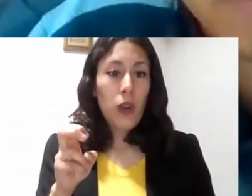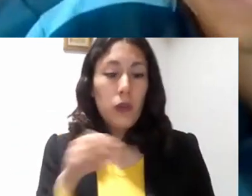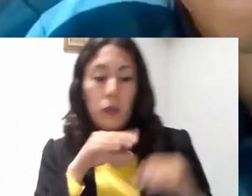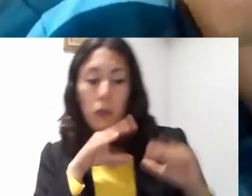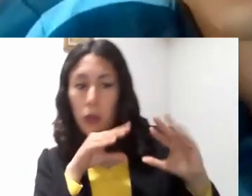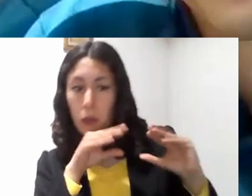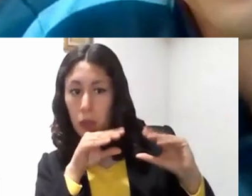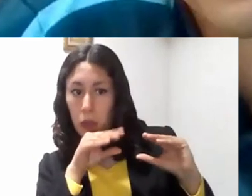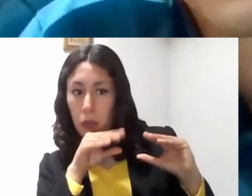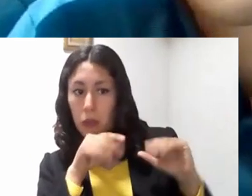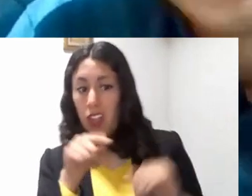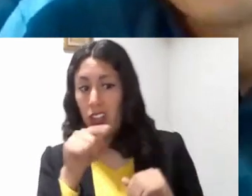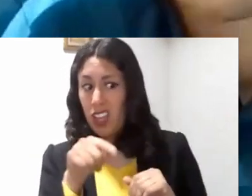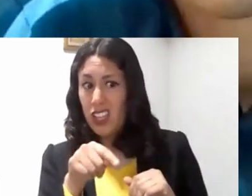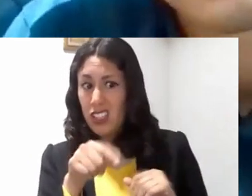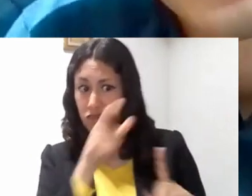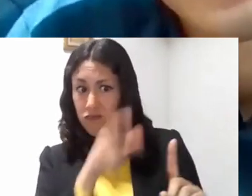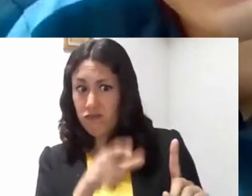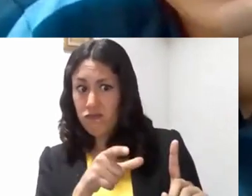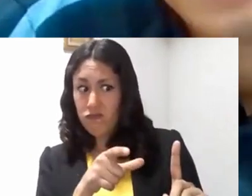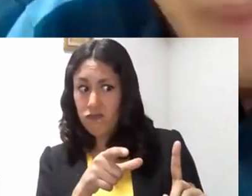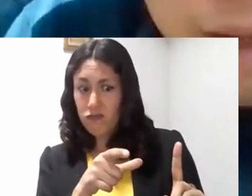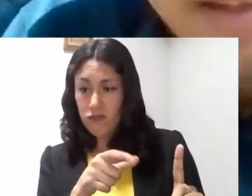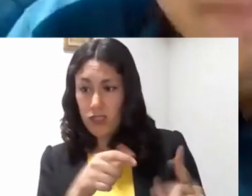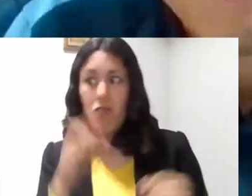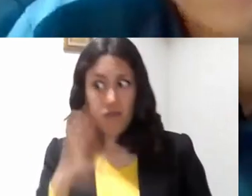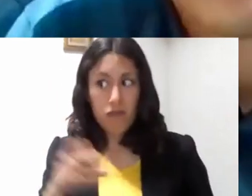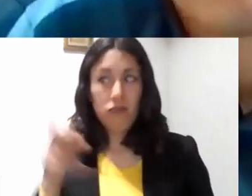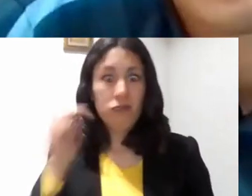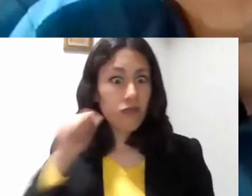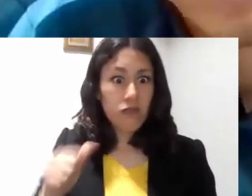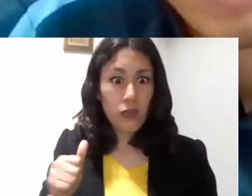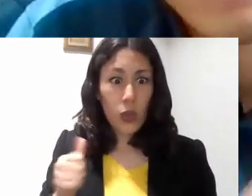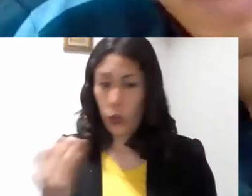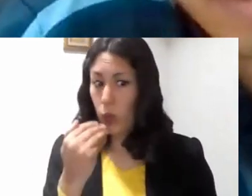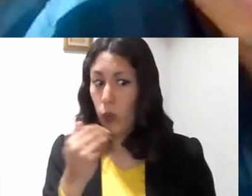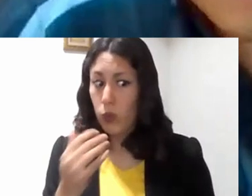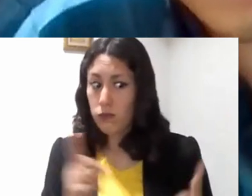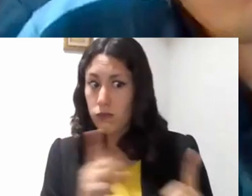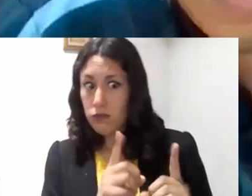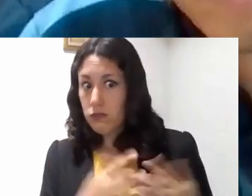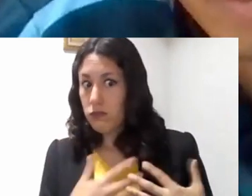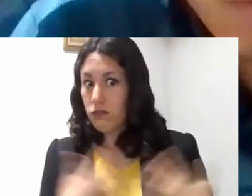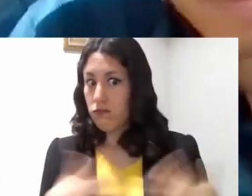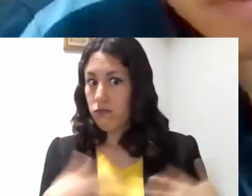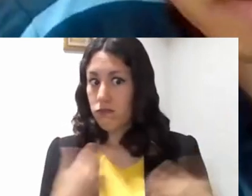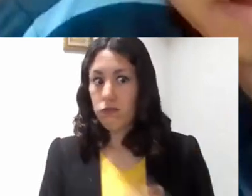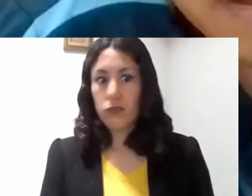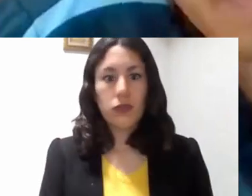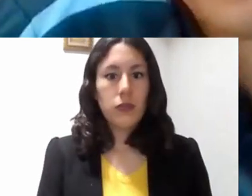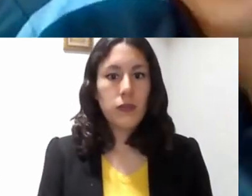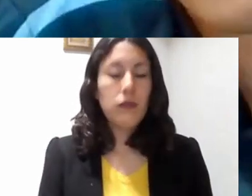y come con ellos. El propósito de esta parábola que cuenta Jesús en ese espacio, en ese